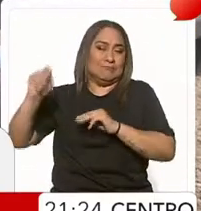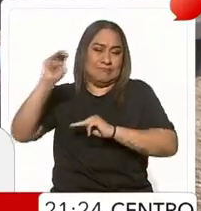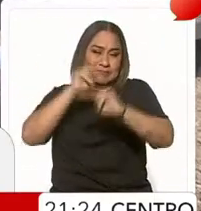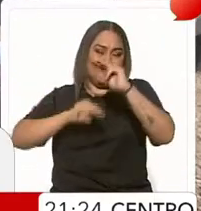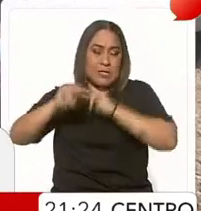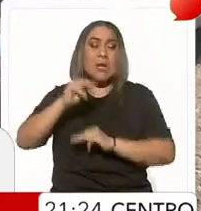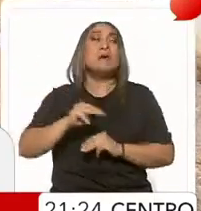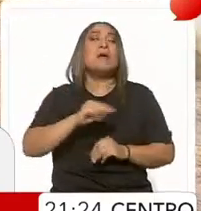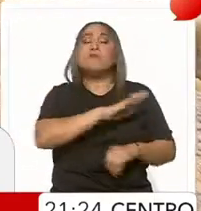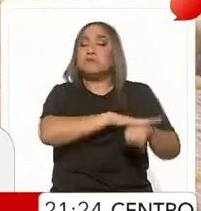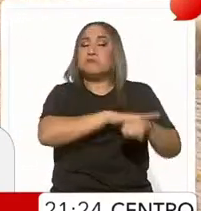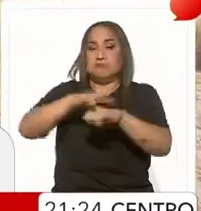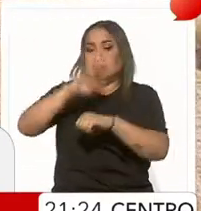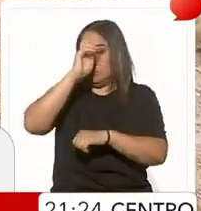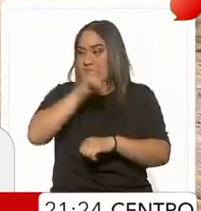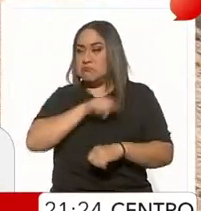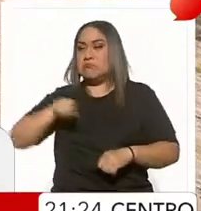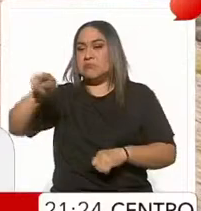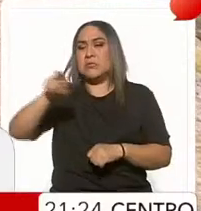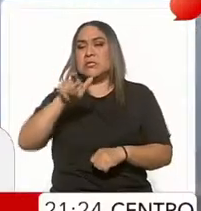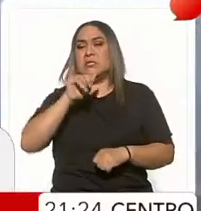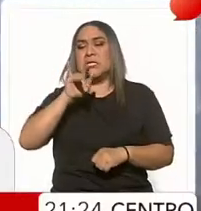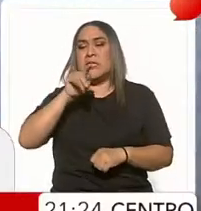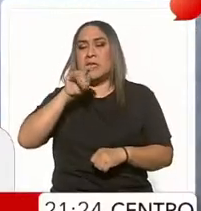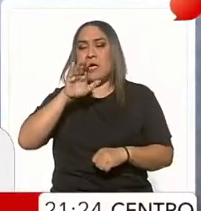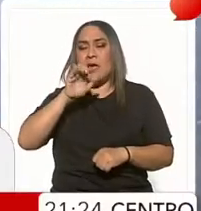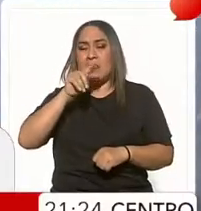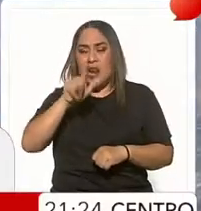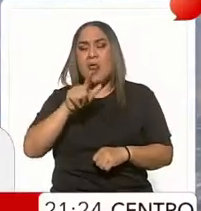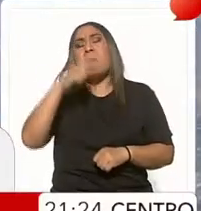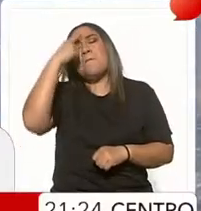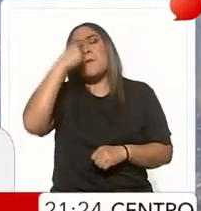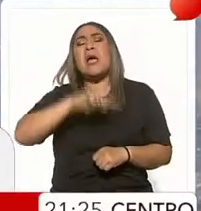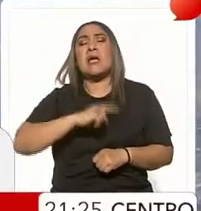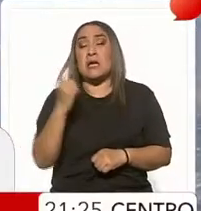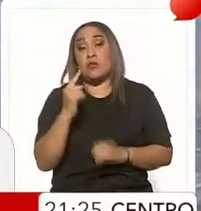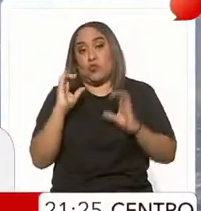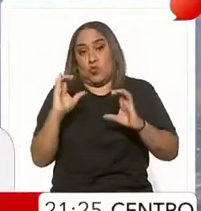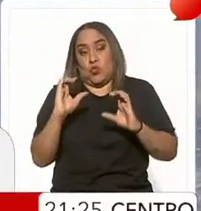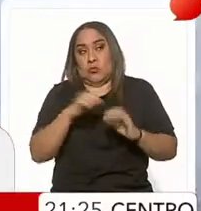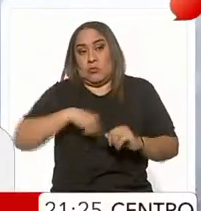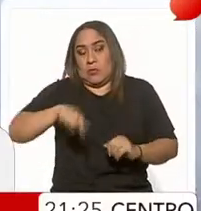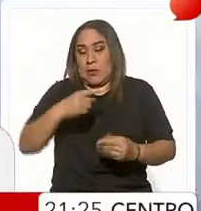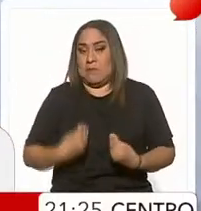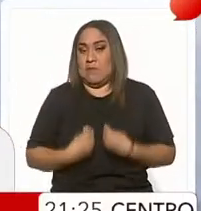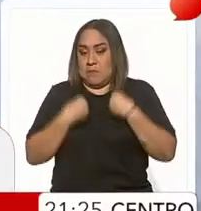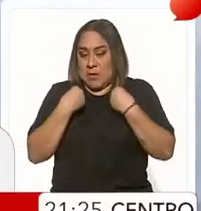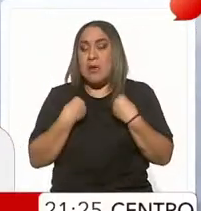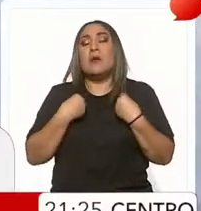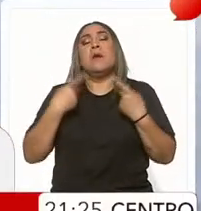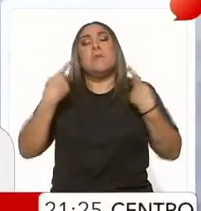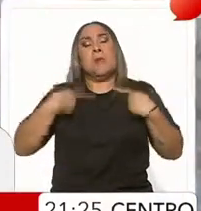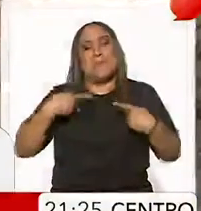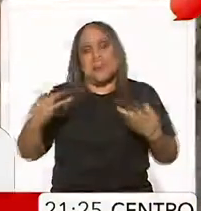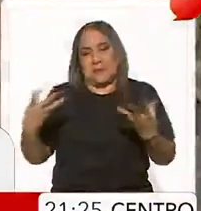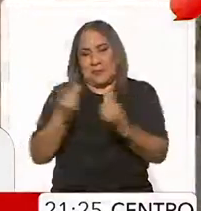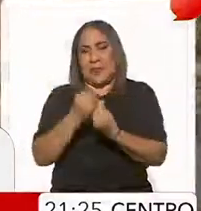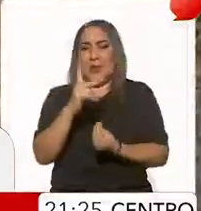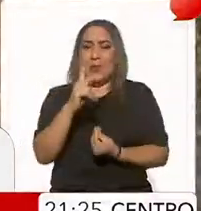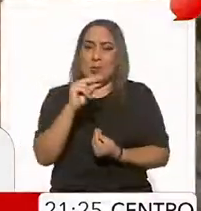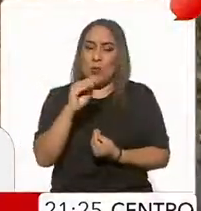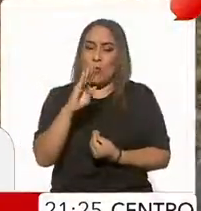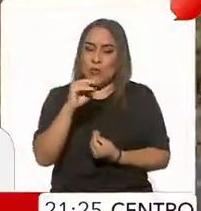restringieron el acceso al Xinantecatl con la finalidad de resguardar su integridad y permitir que los brigadistas de Pro Bosque,